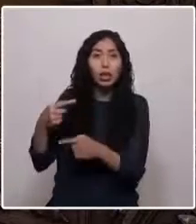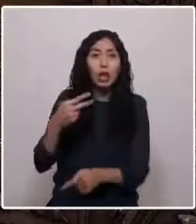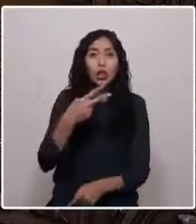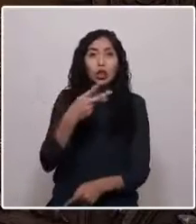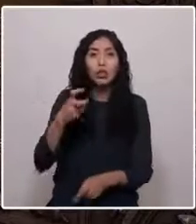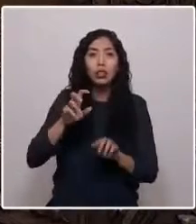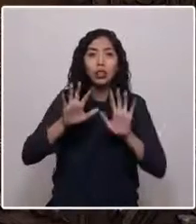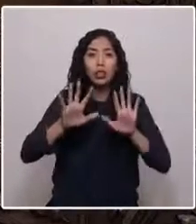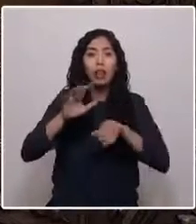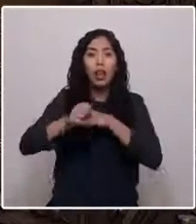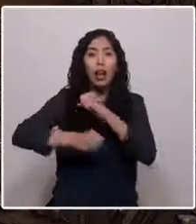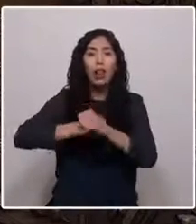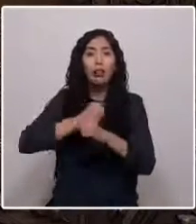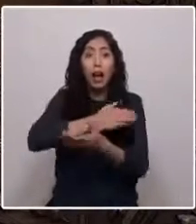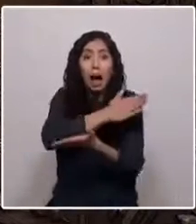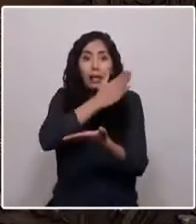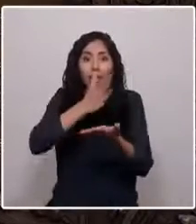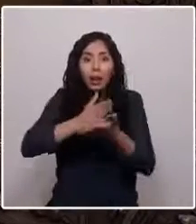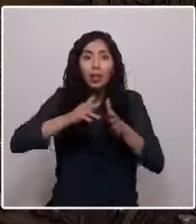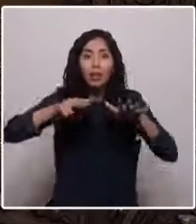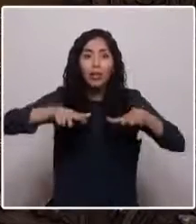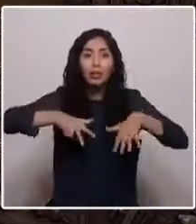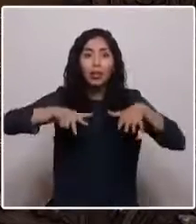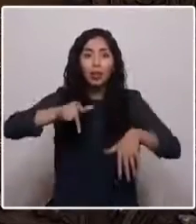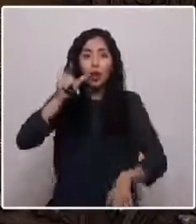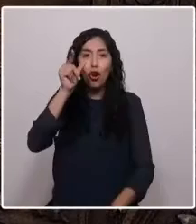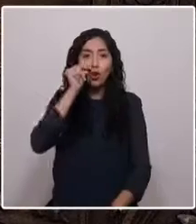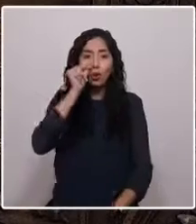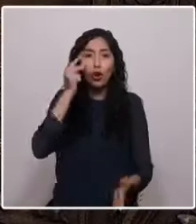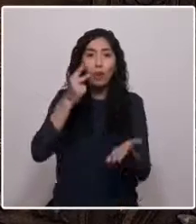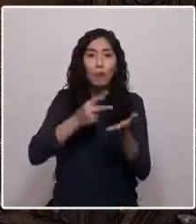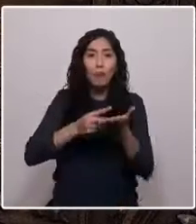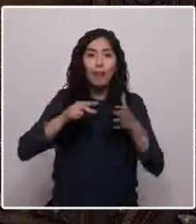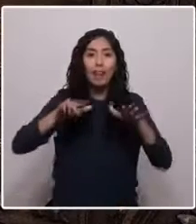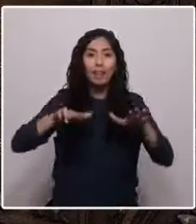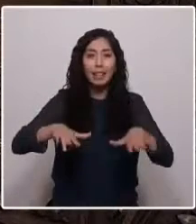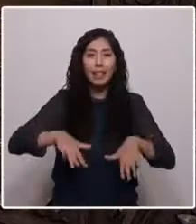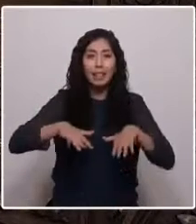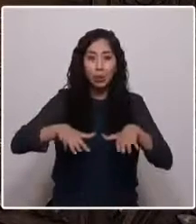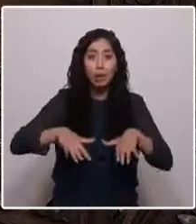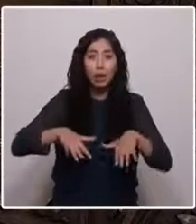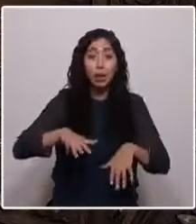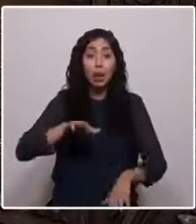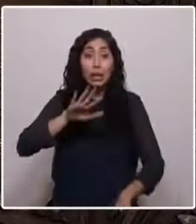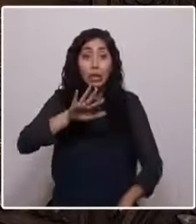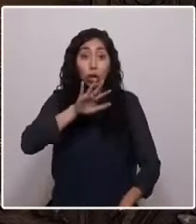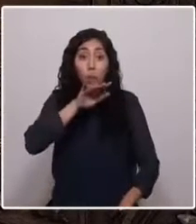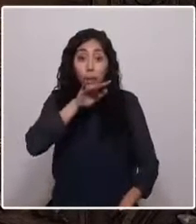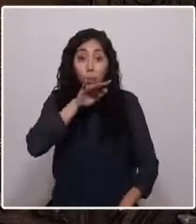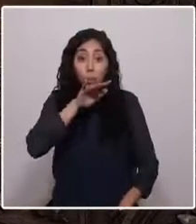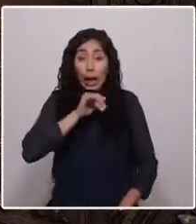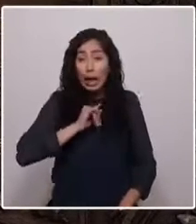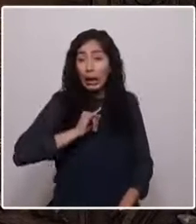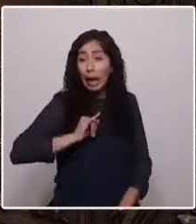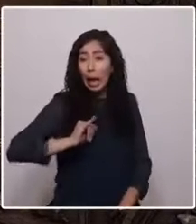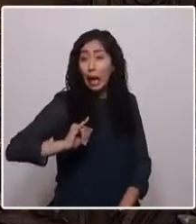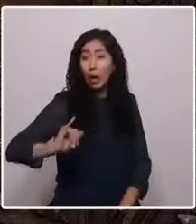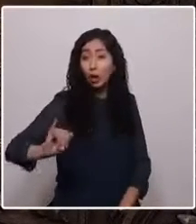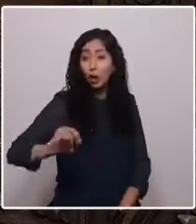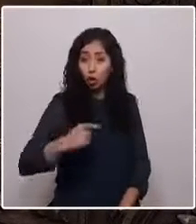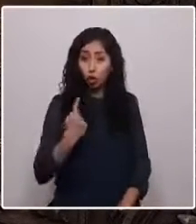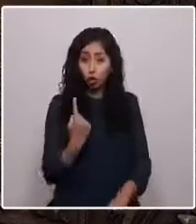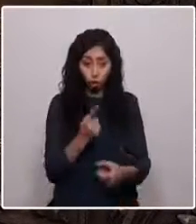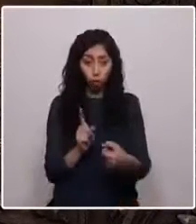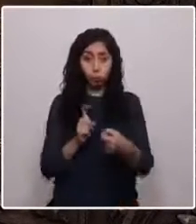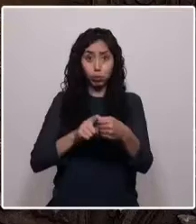hasta el 18 de octubre del 2019. Esos cinco minutos eternos para quienes formamos parte de los pueblos originarios